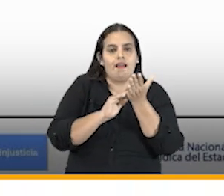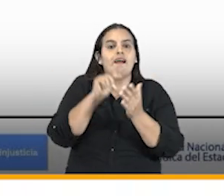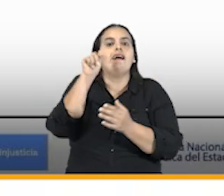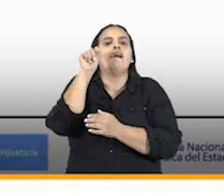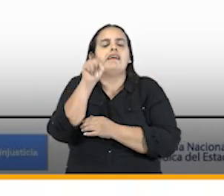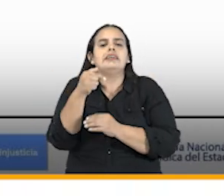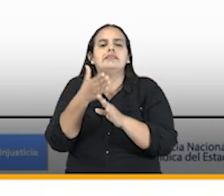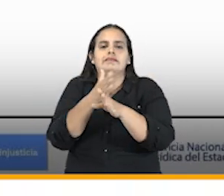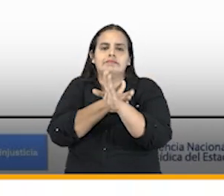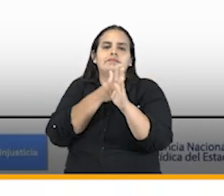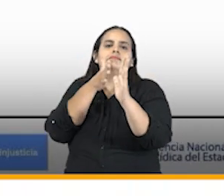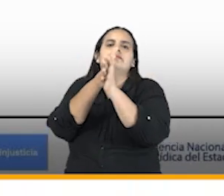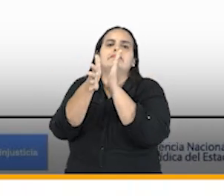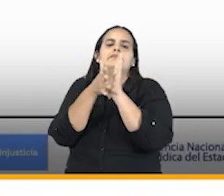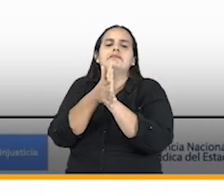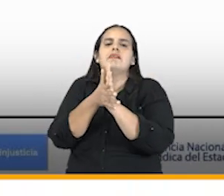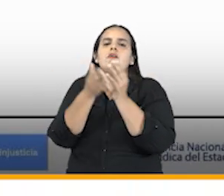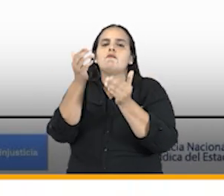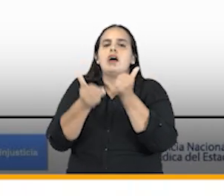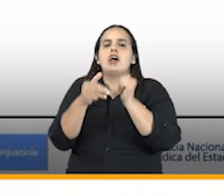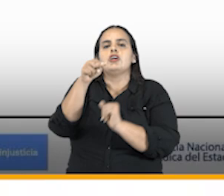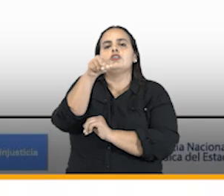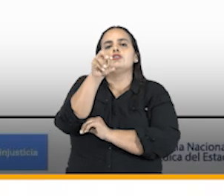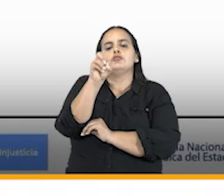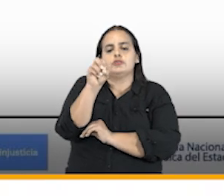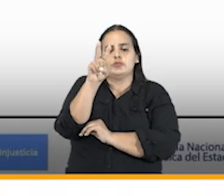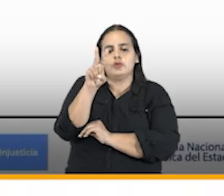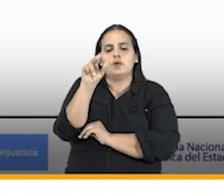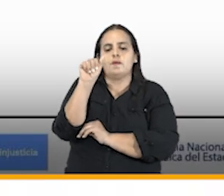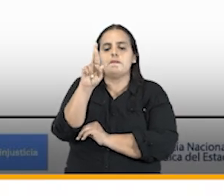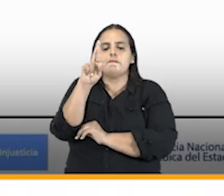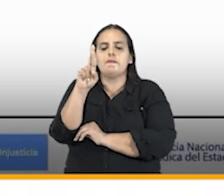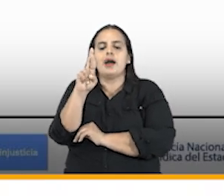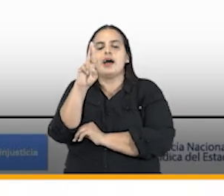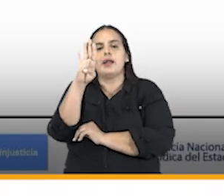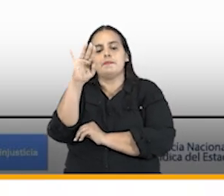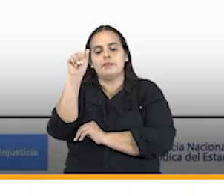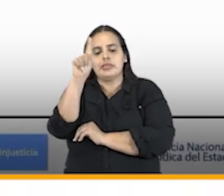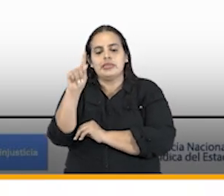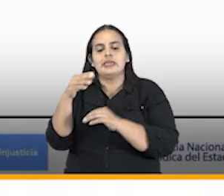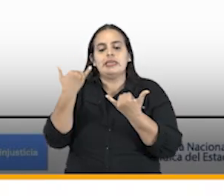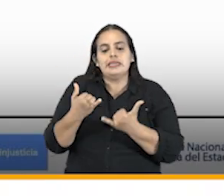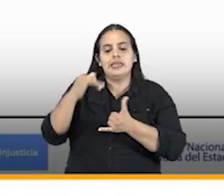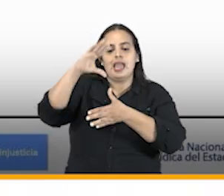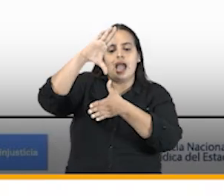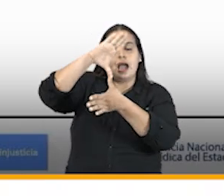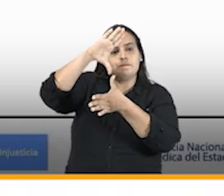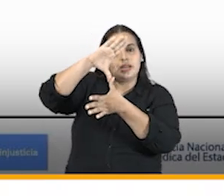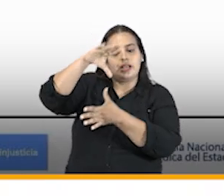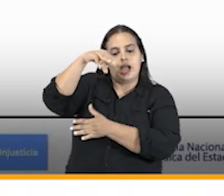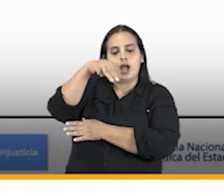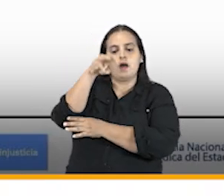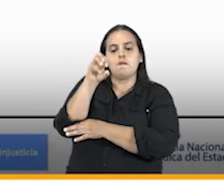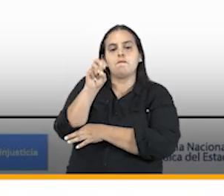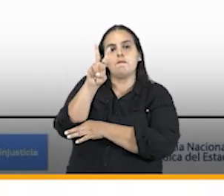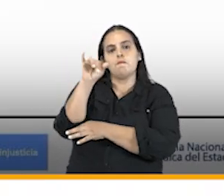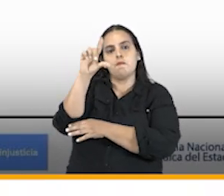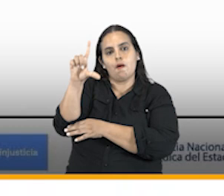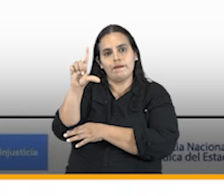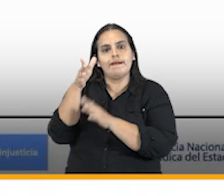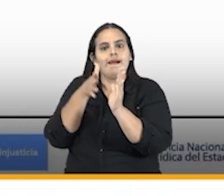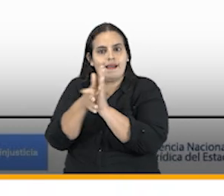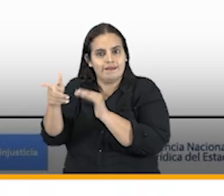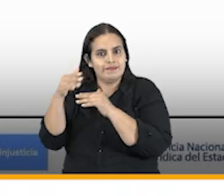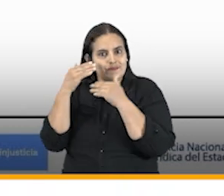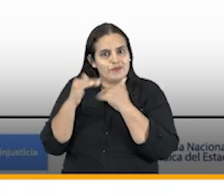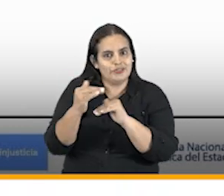controversias anunciadas por la farmacéutica Novartis y la segunda anunciada por América Móvil de esta manera y con la implementación de